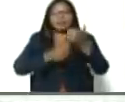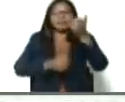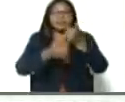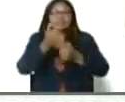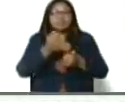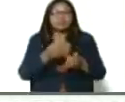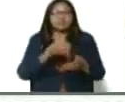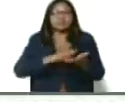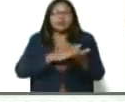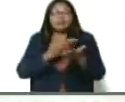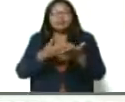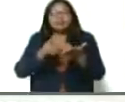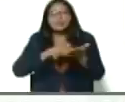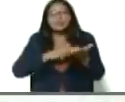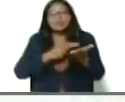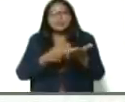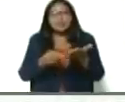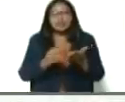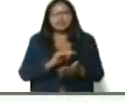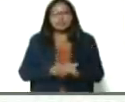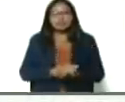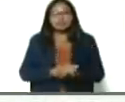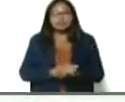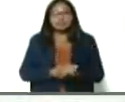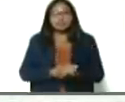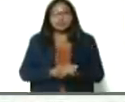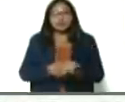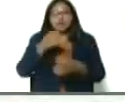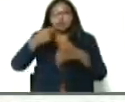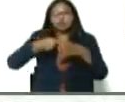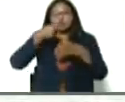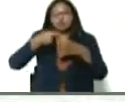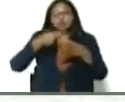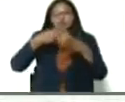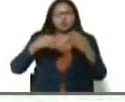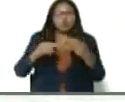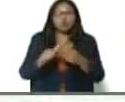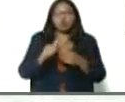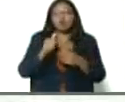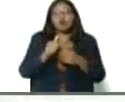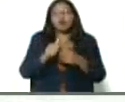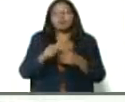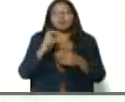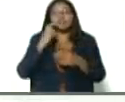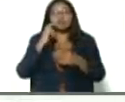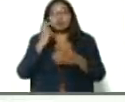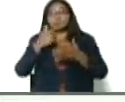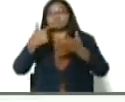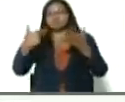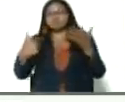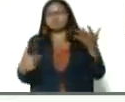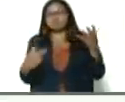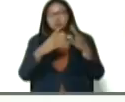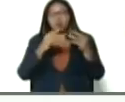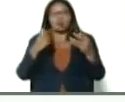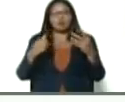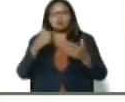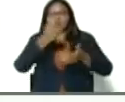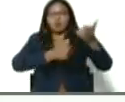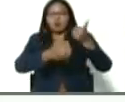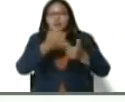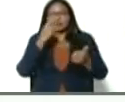amarilla, arequipe, yogur, chicha, bebida chocolatada, etcétera, etcétera,